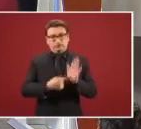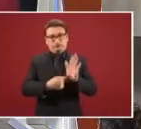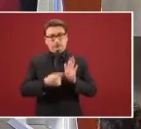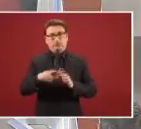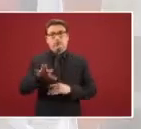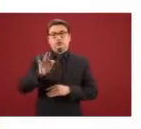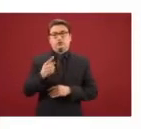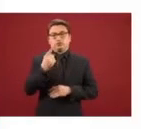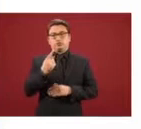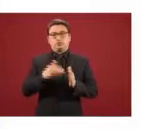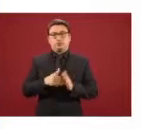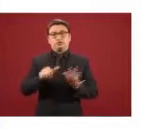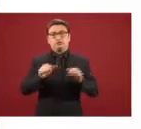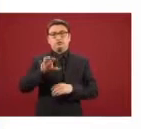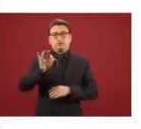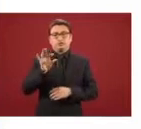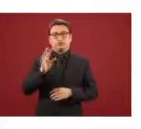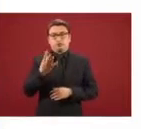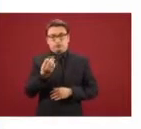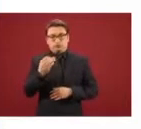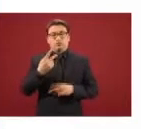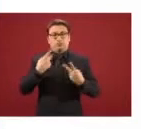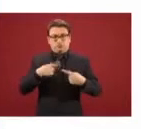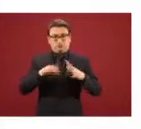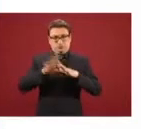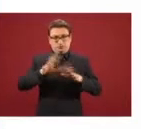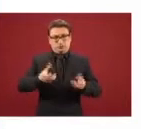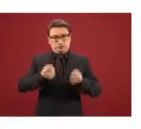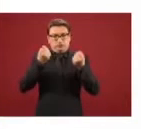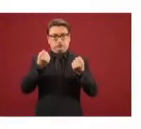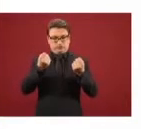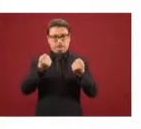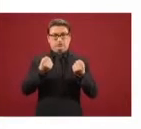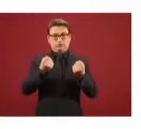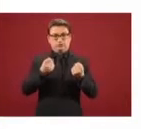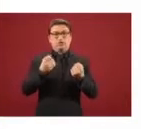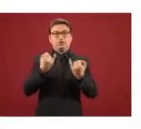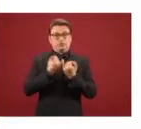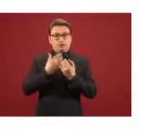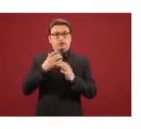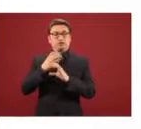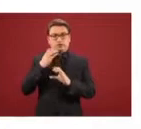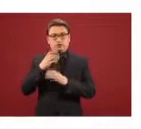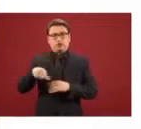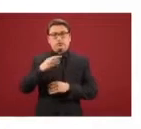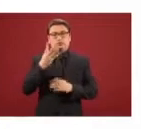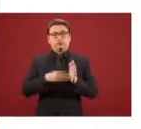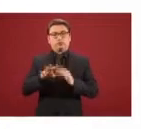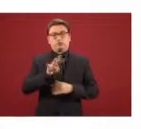41 mil 649 migrantes fueron rescatados en omnibuses o autobuses, tres mil